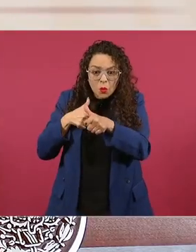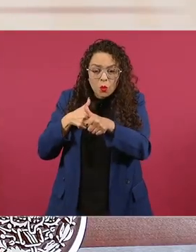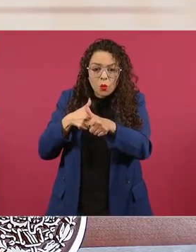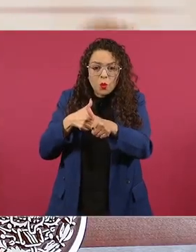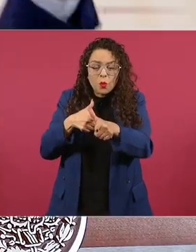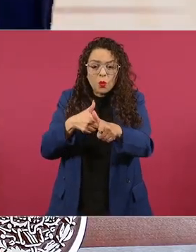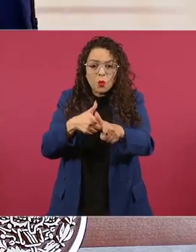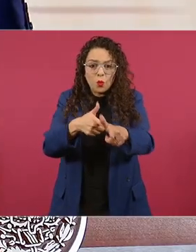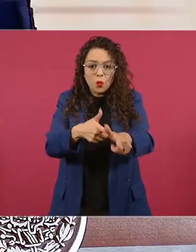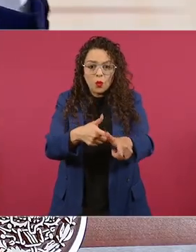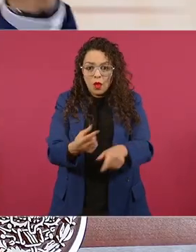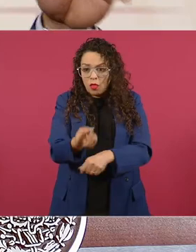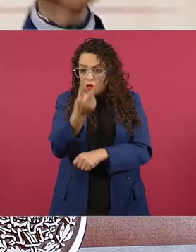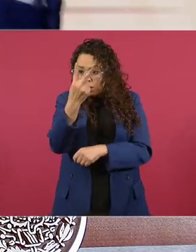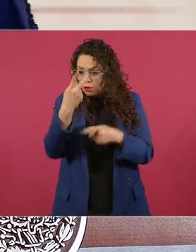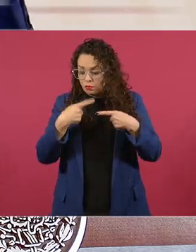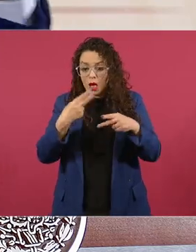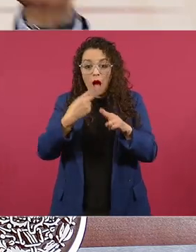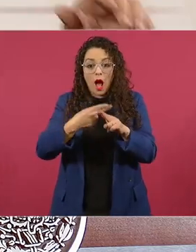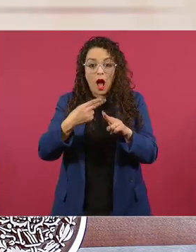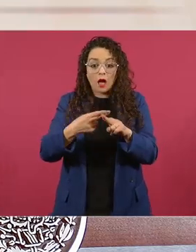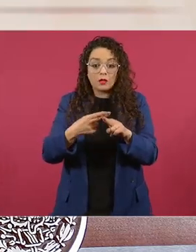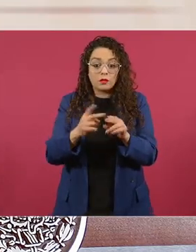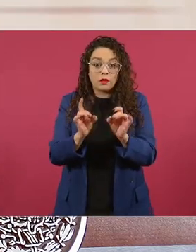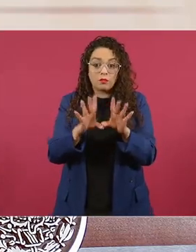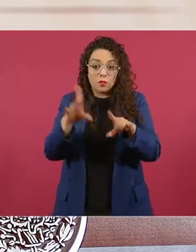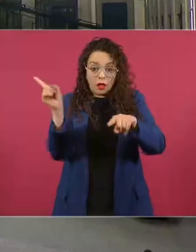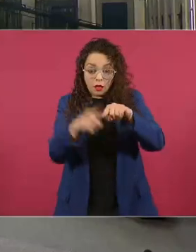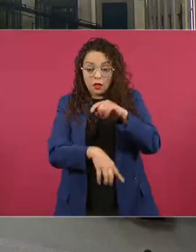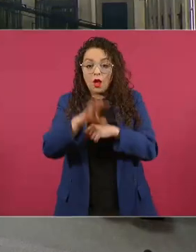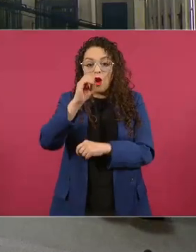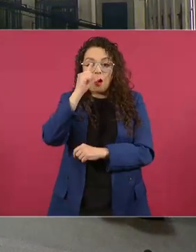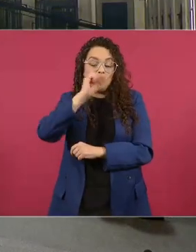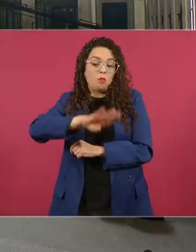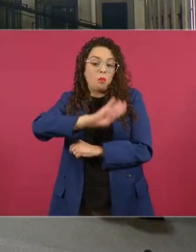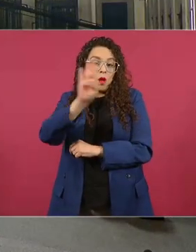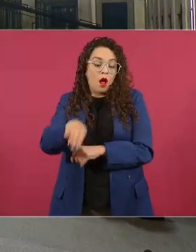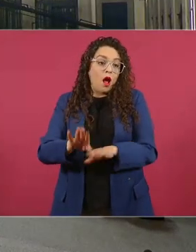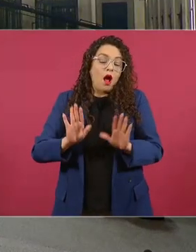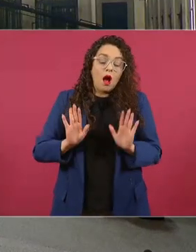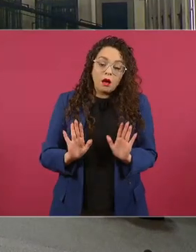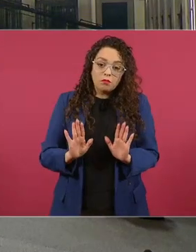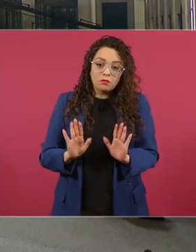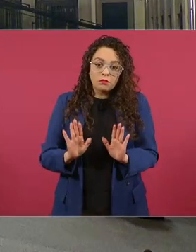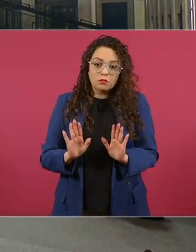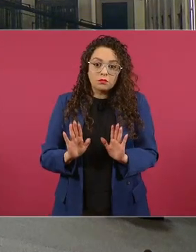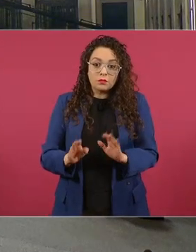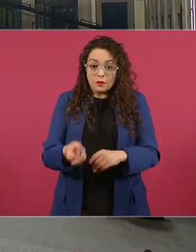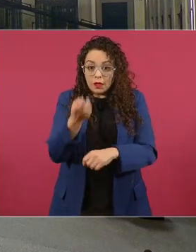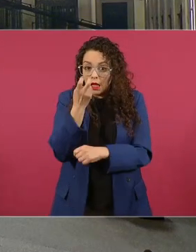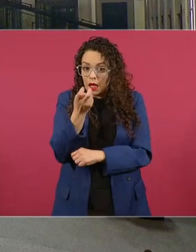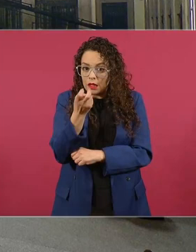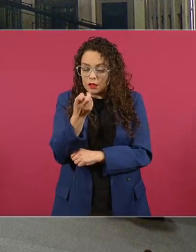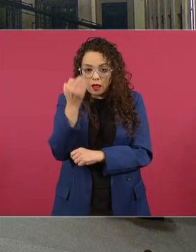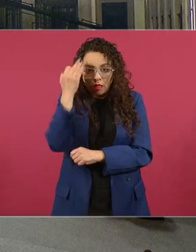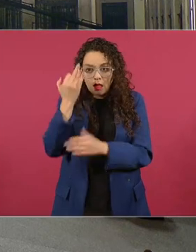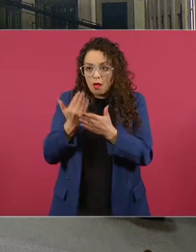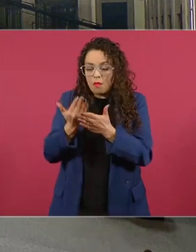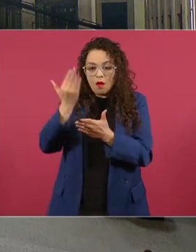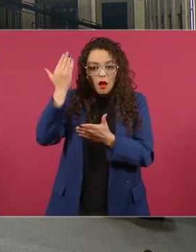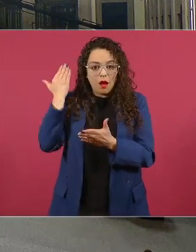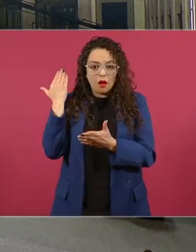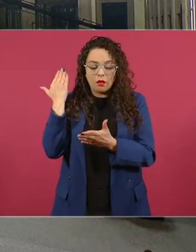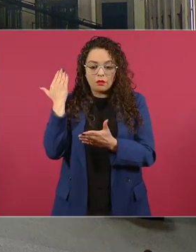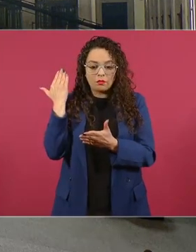hasta que morían los quitaban un poco lo que él significó a nivel